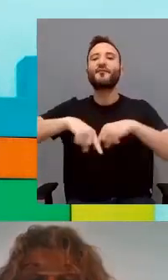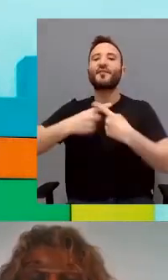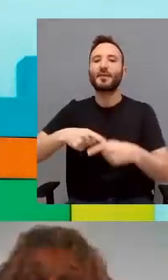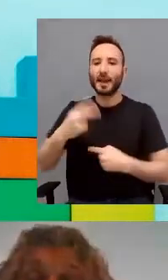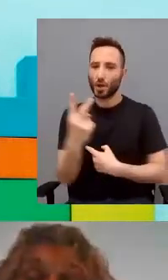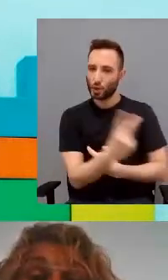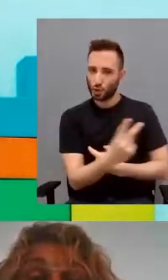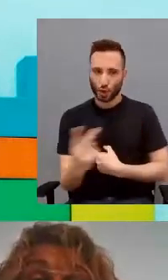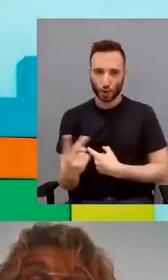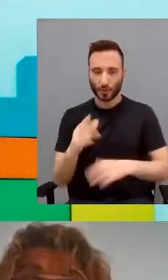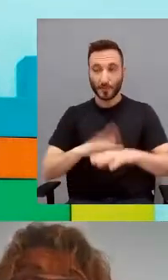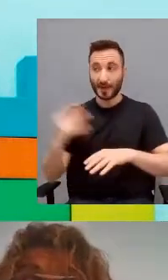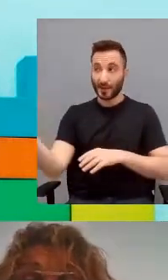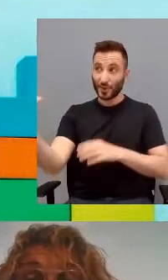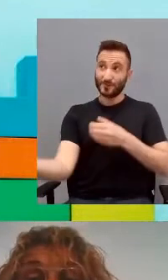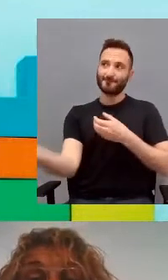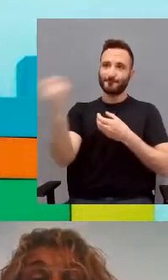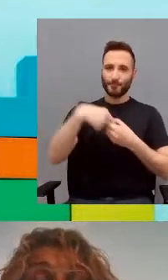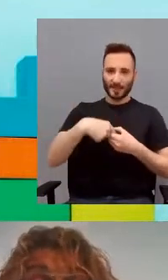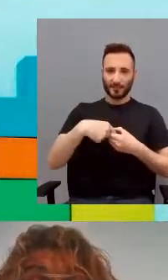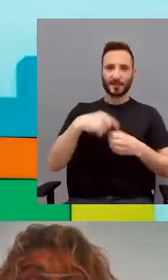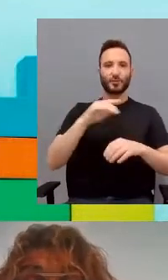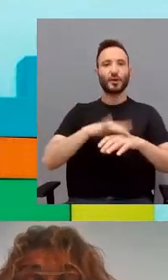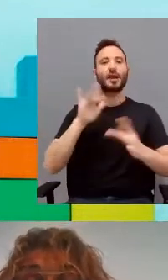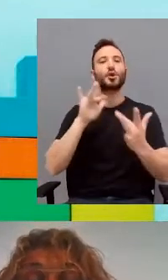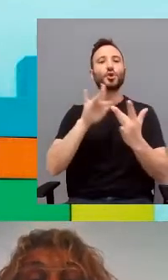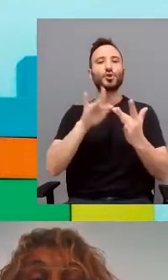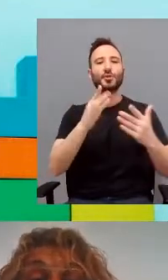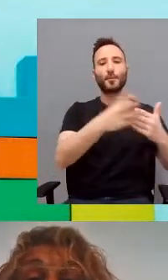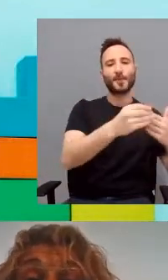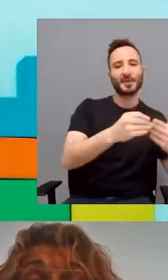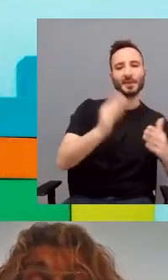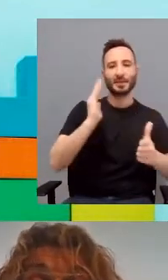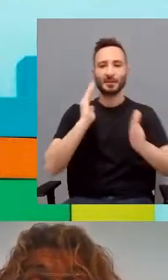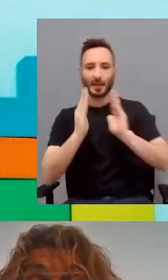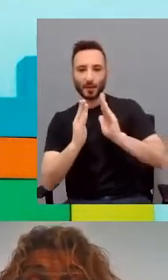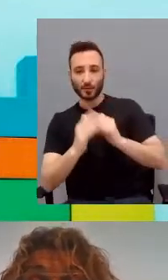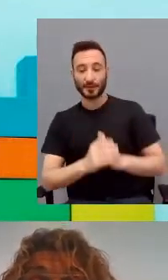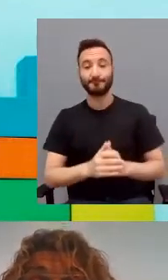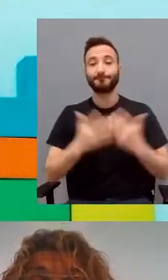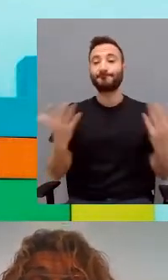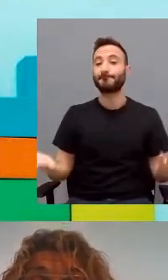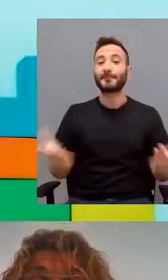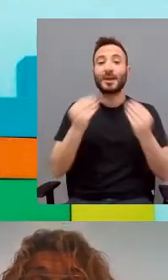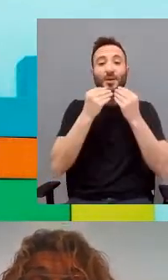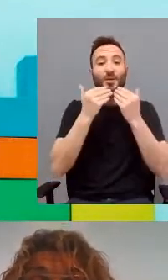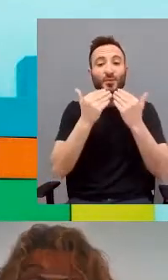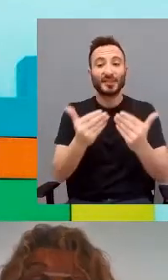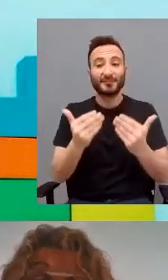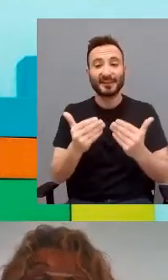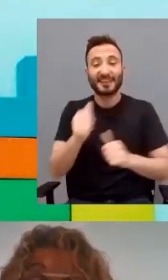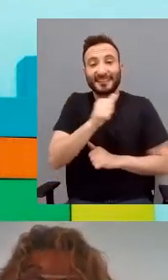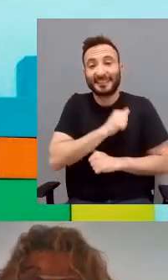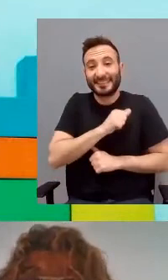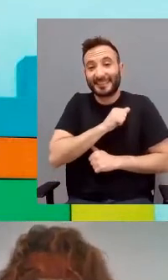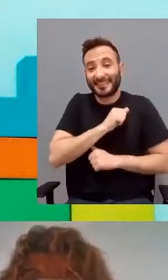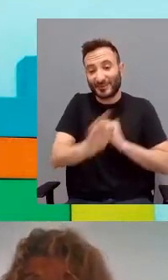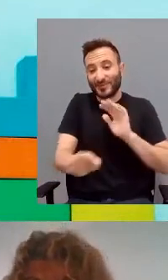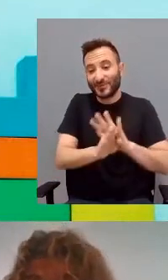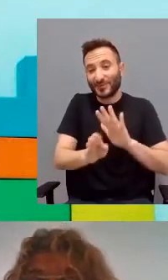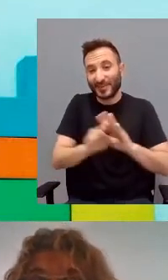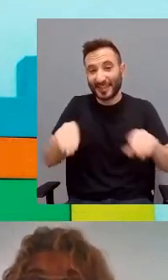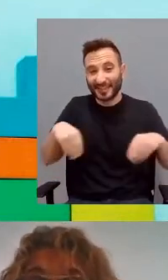de esta relación terapeuta-paciente y de esta intervención. Bueno, muchísimas gracias y espero que sigáis disfrutando de la